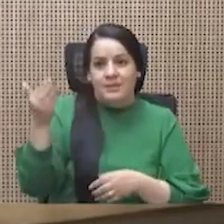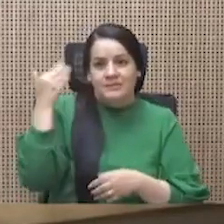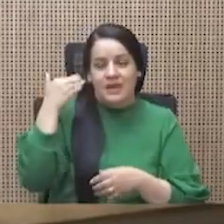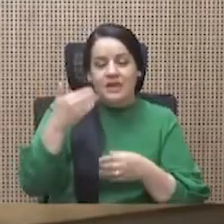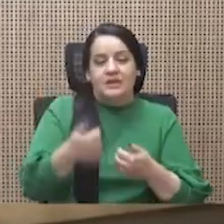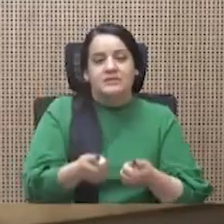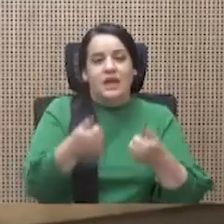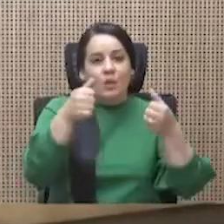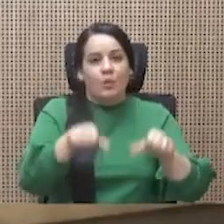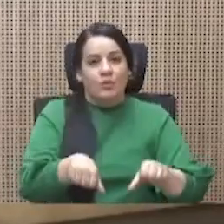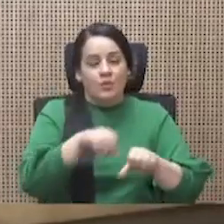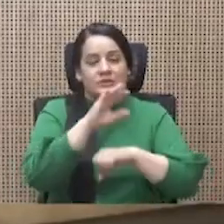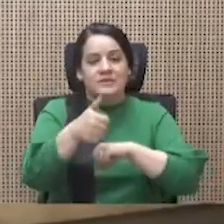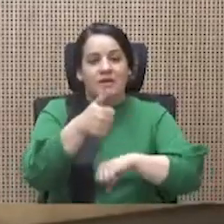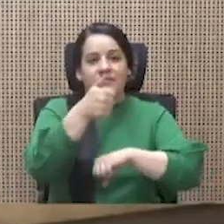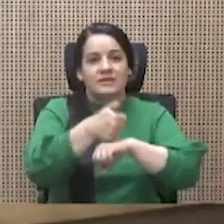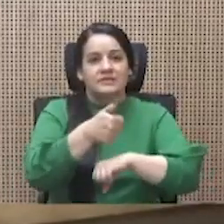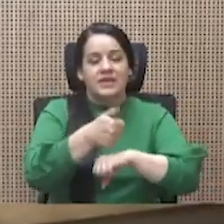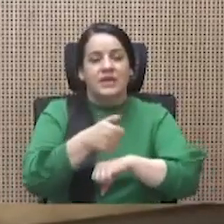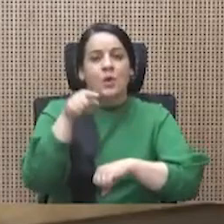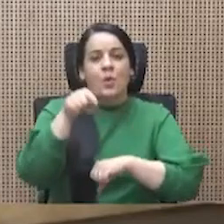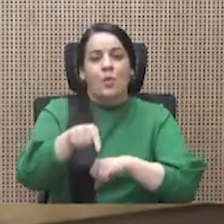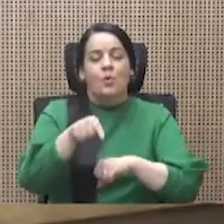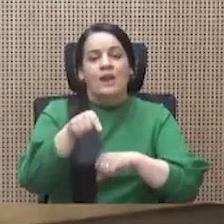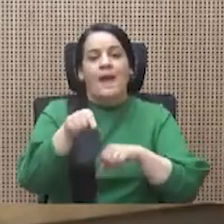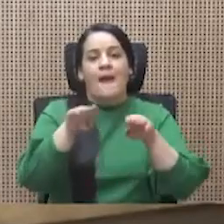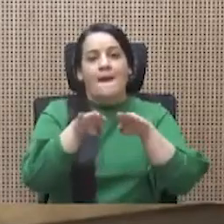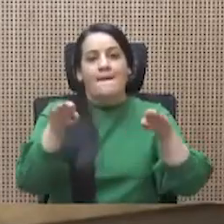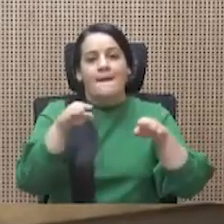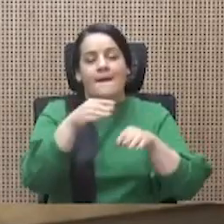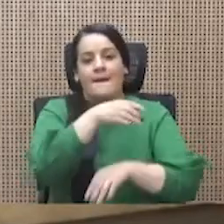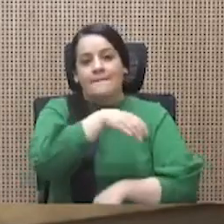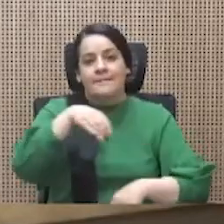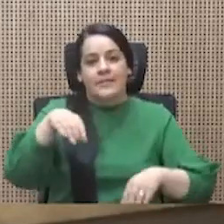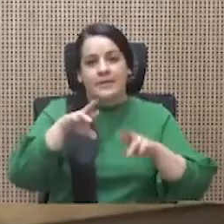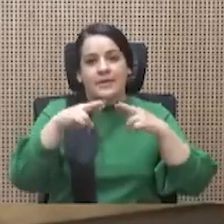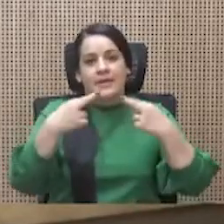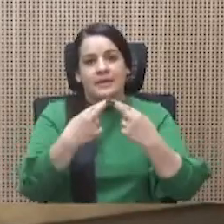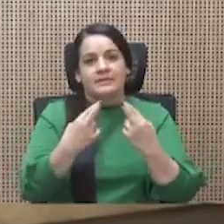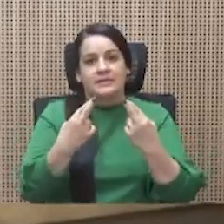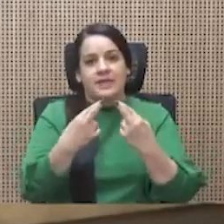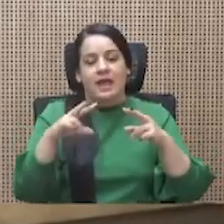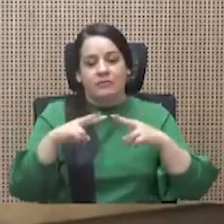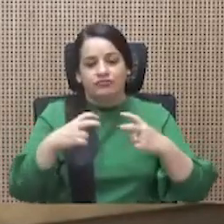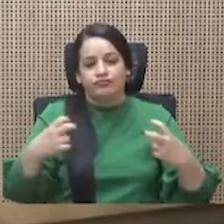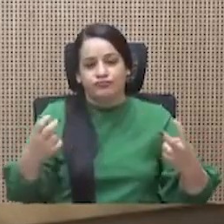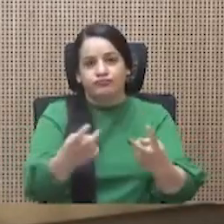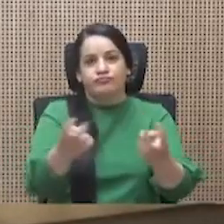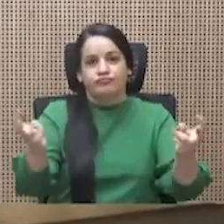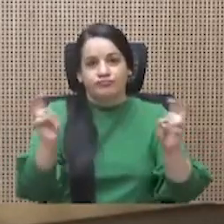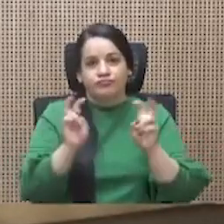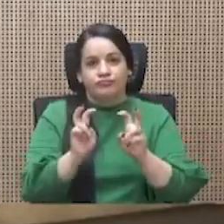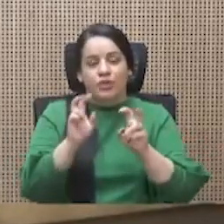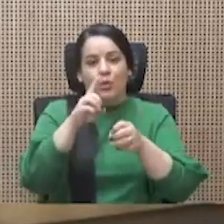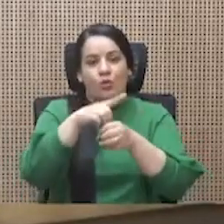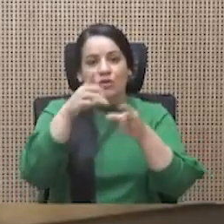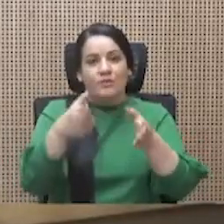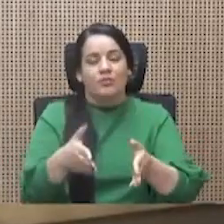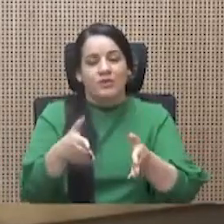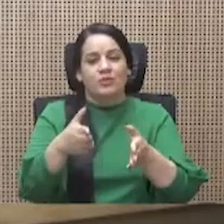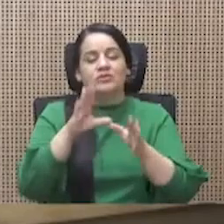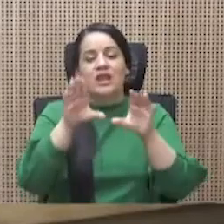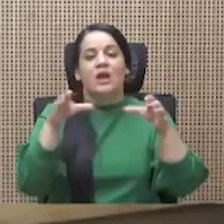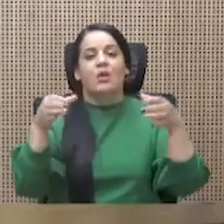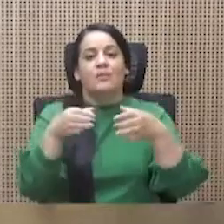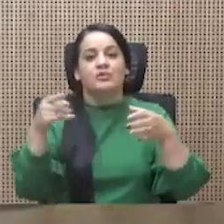acordó establecer una mesa de trabajo con los señores diputados y la Comisión de